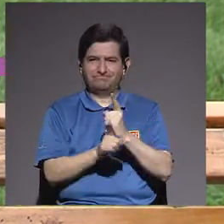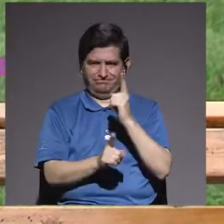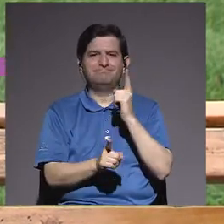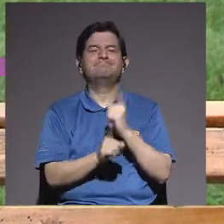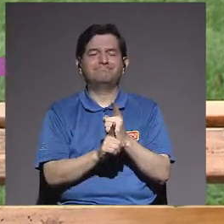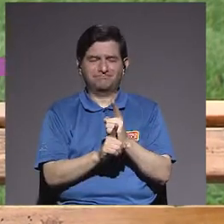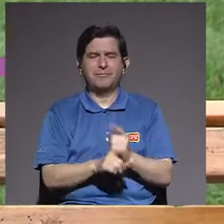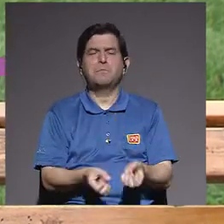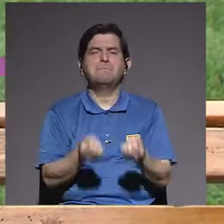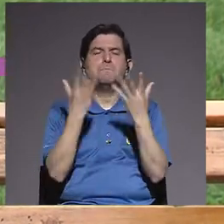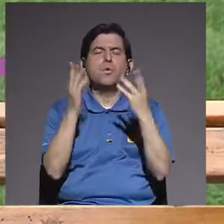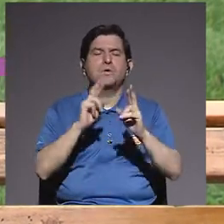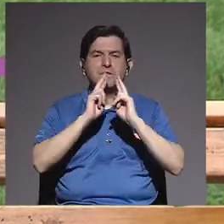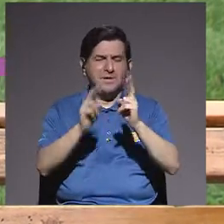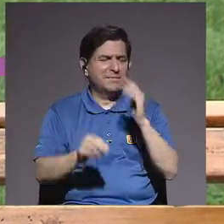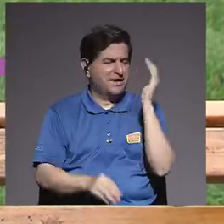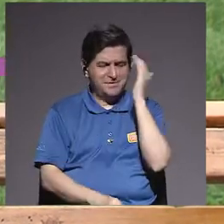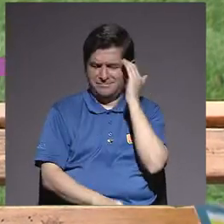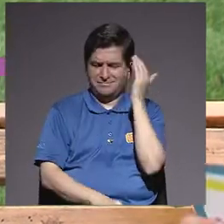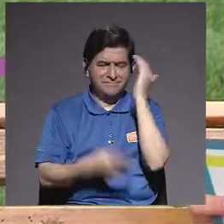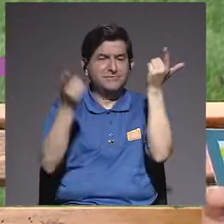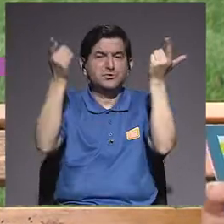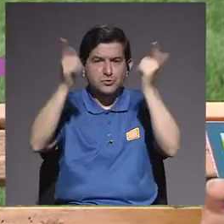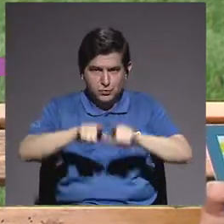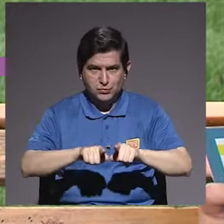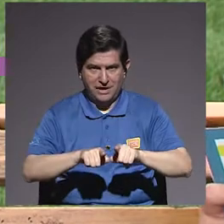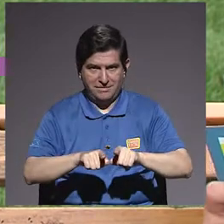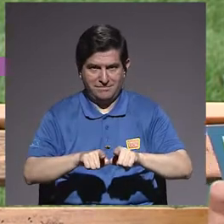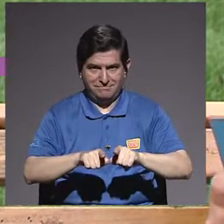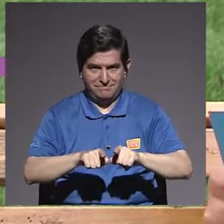respuestas inconscientes que se dan.